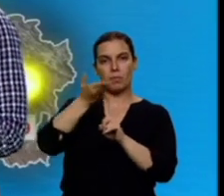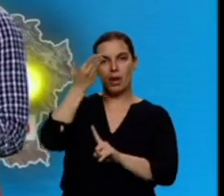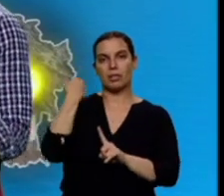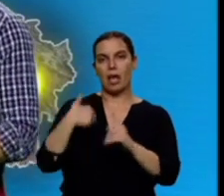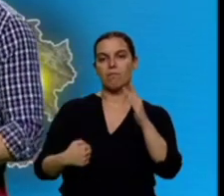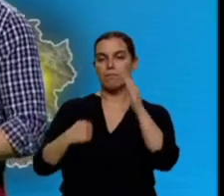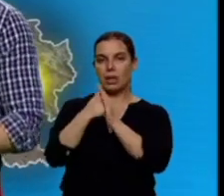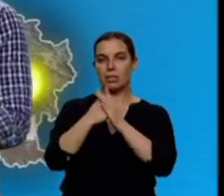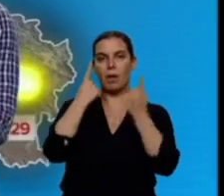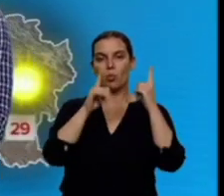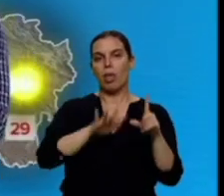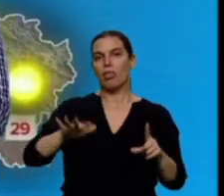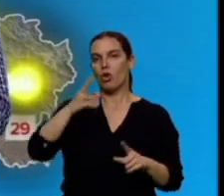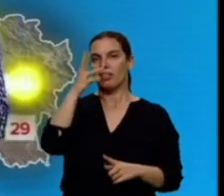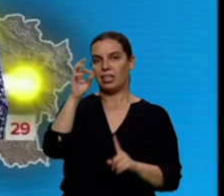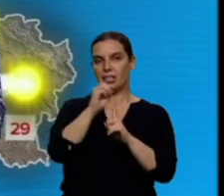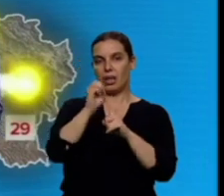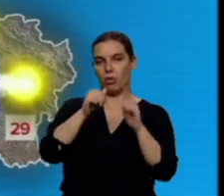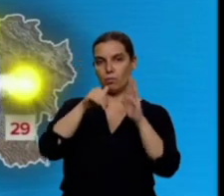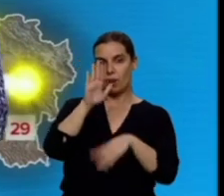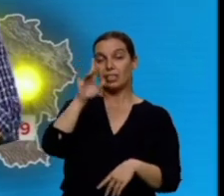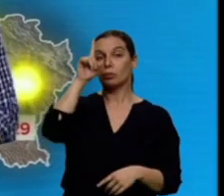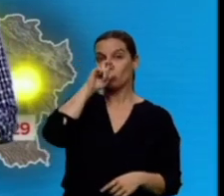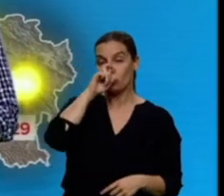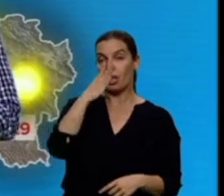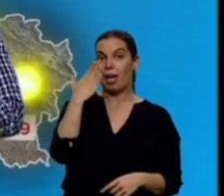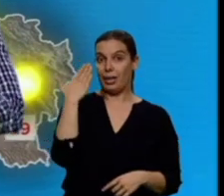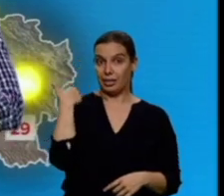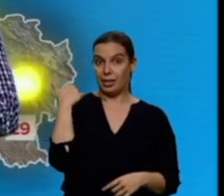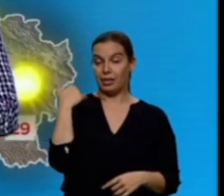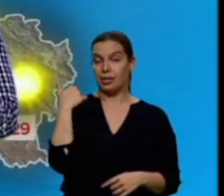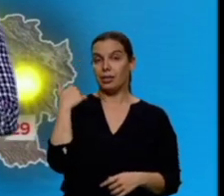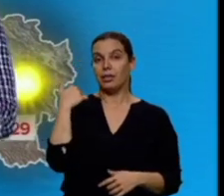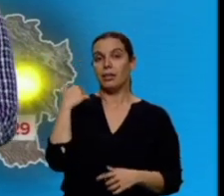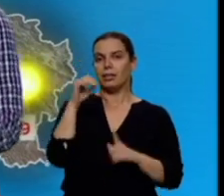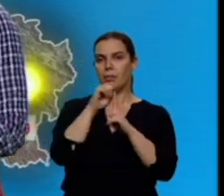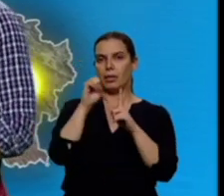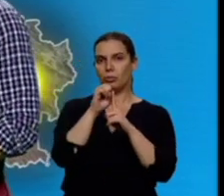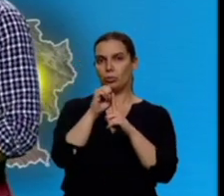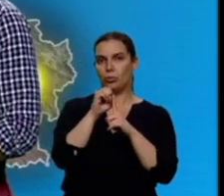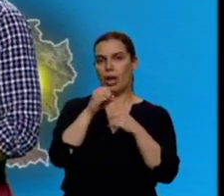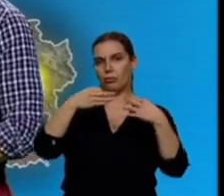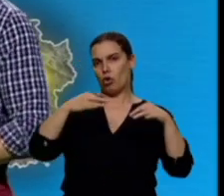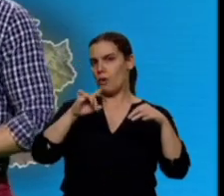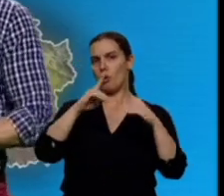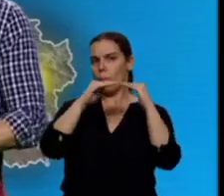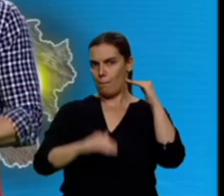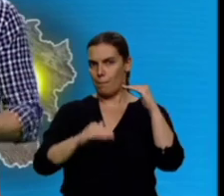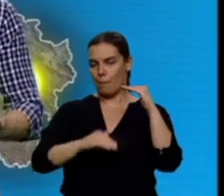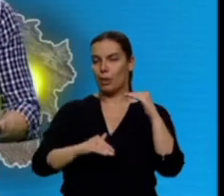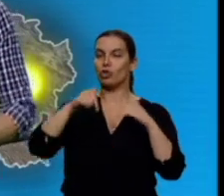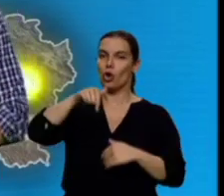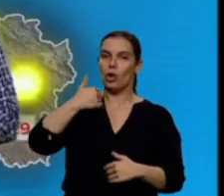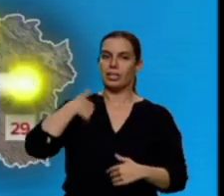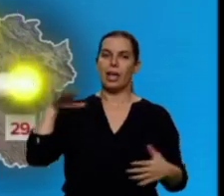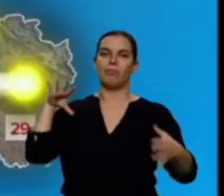más de 30 grados. Recordamos que el día anterior estábamos en temperaturas por debajo de lo normal para la época del año y estas ya serán acordes